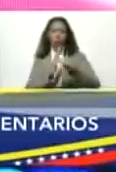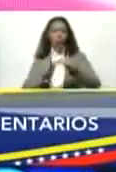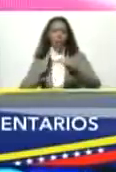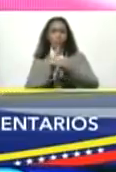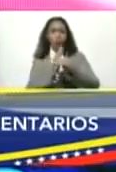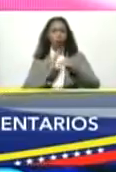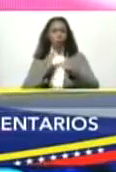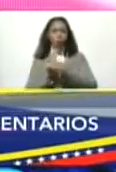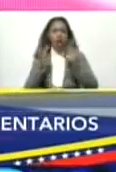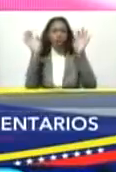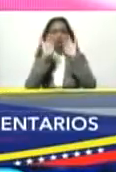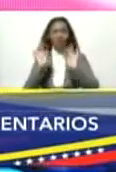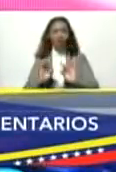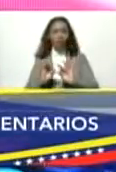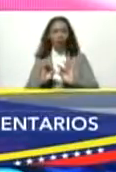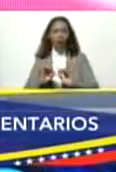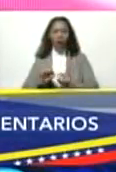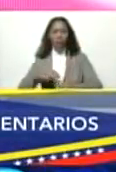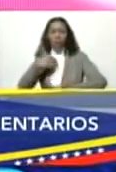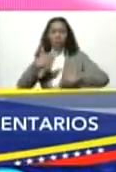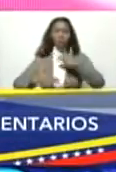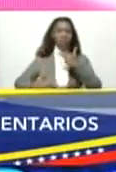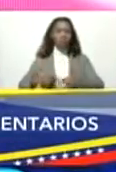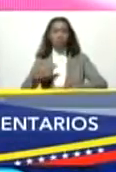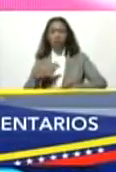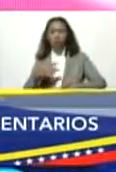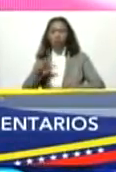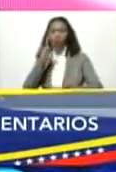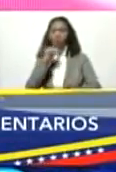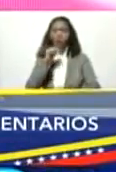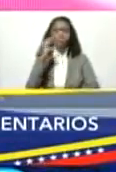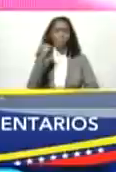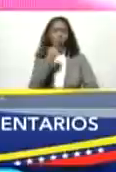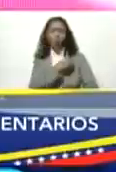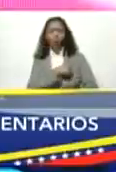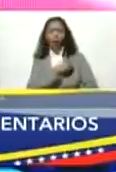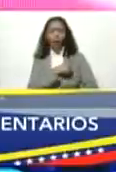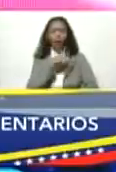de manera criminal e inmoral lo impide